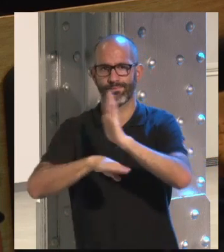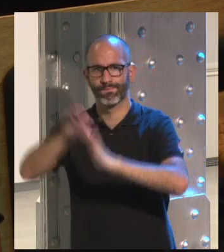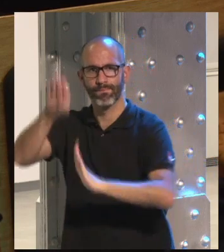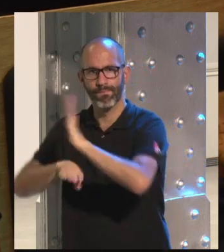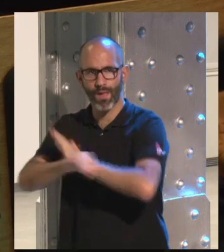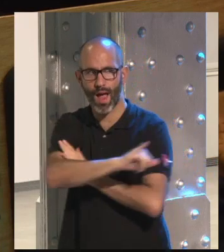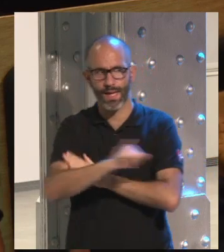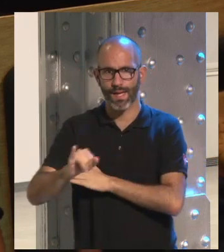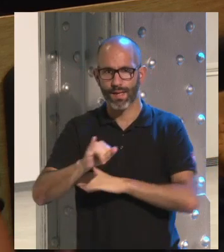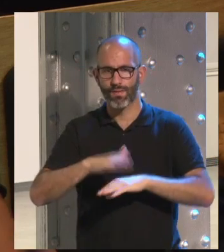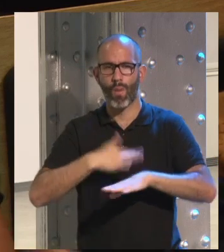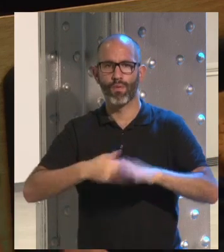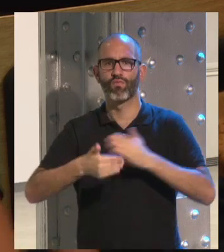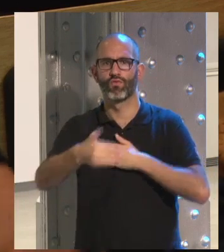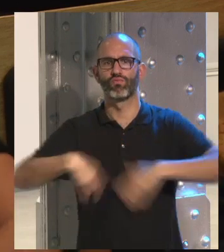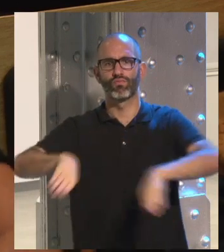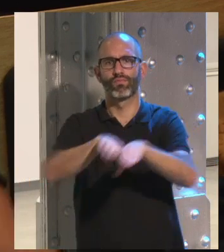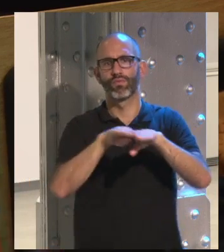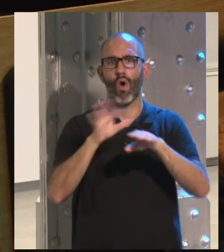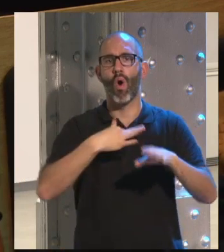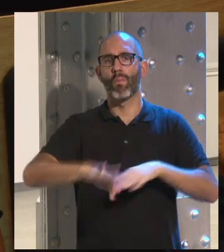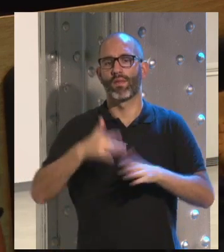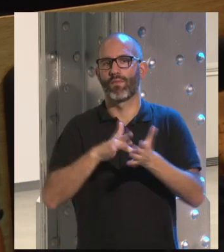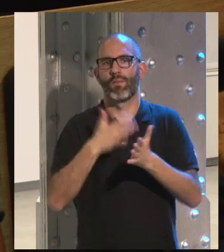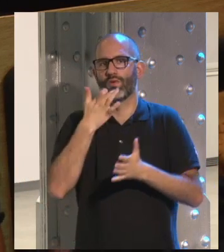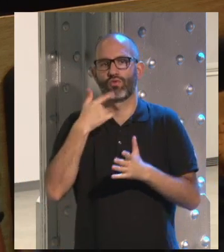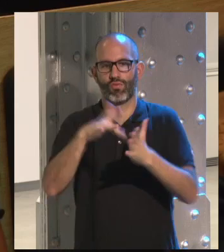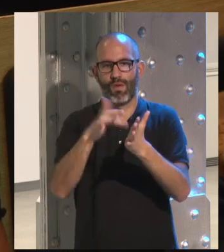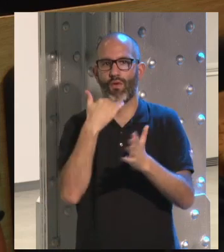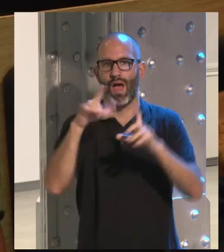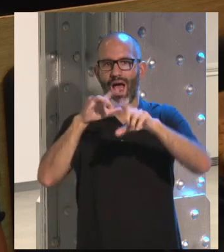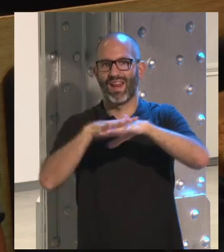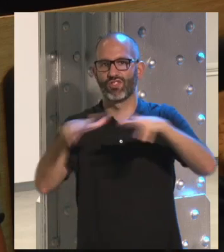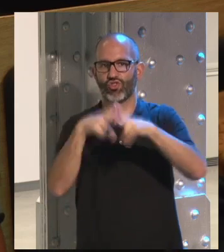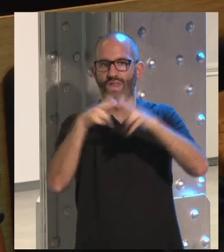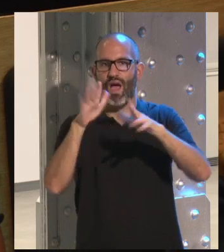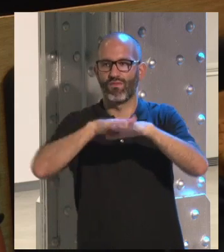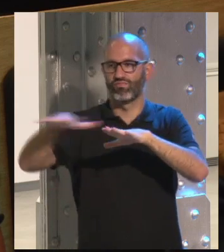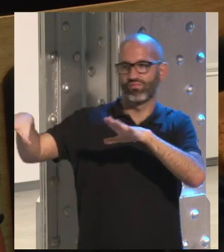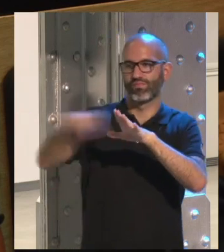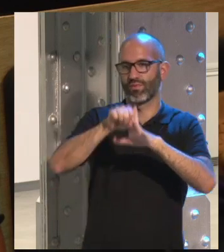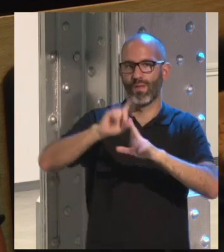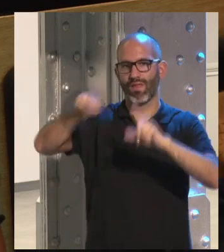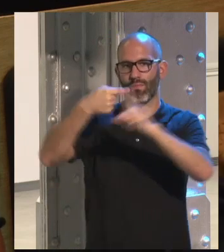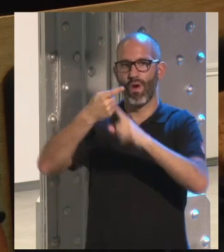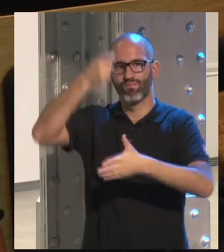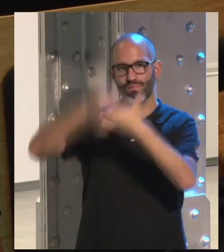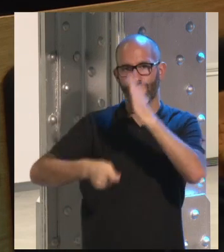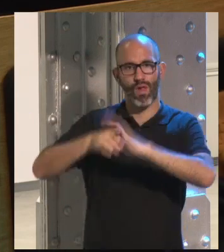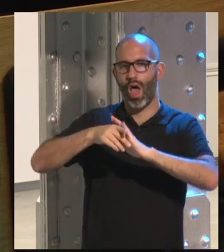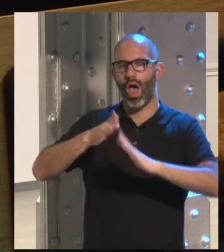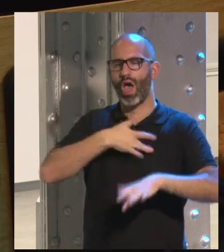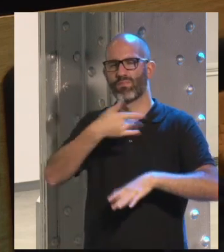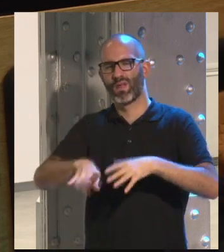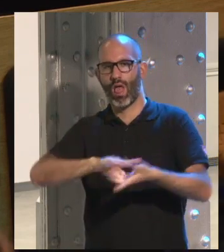base también al hecho de que alguna red social hoy en día compra otra red social y de alguna forma no se adopta esa misma política de privacidad